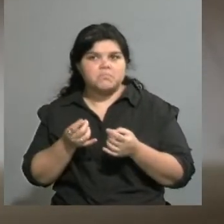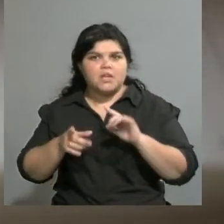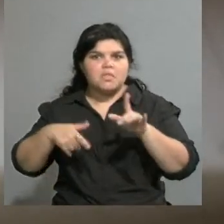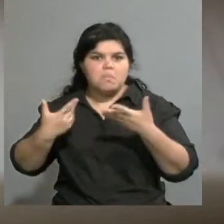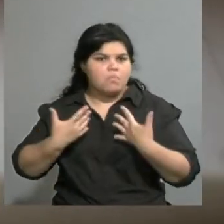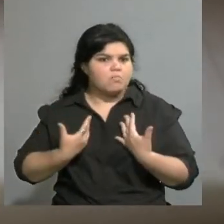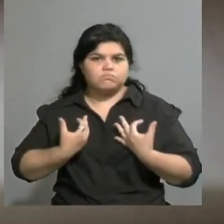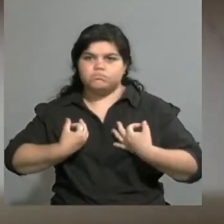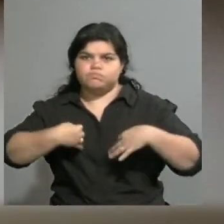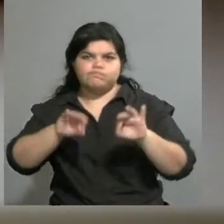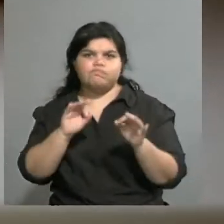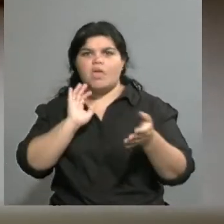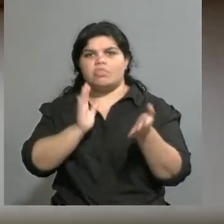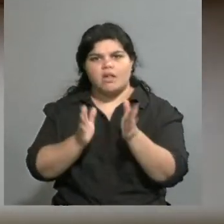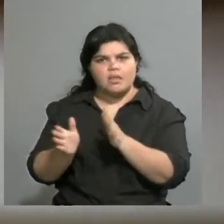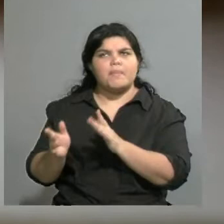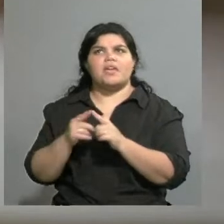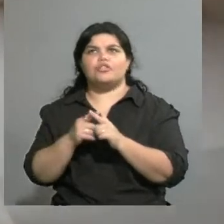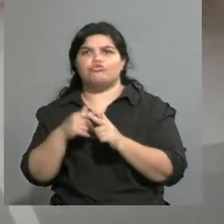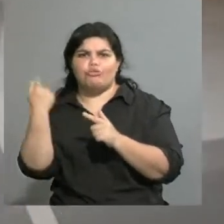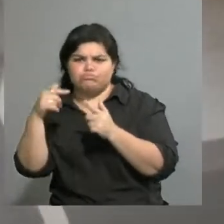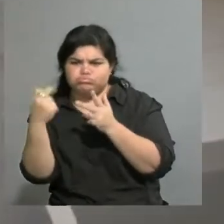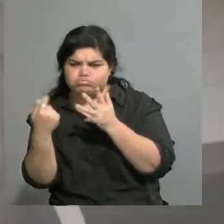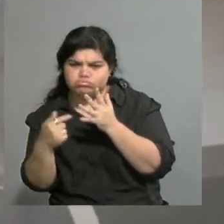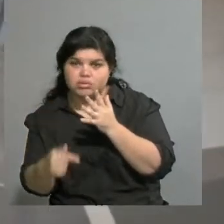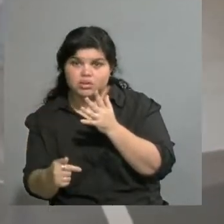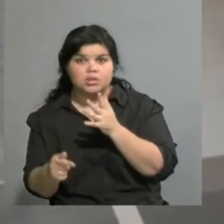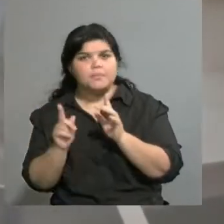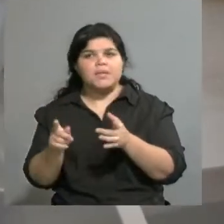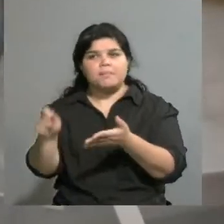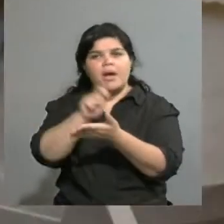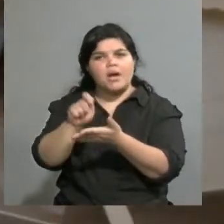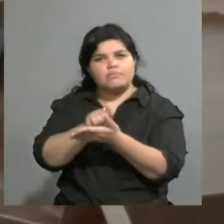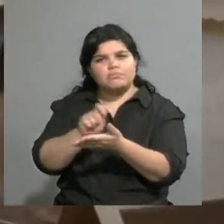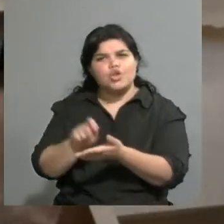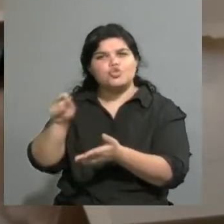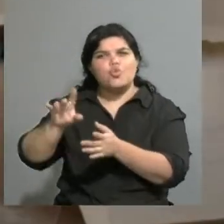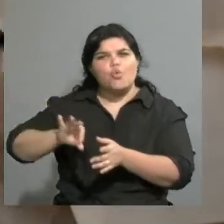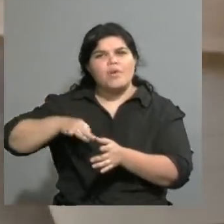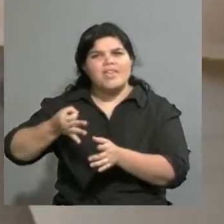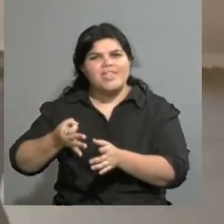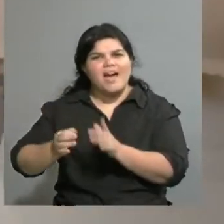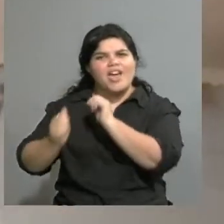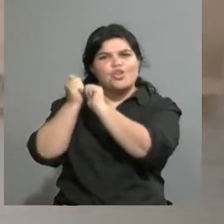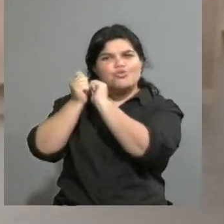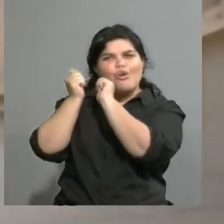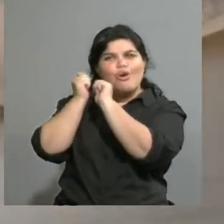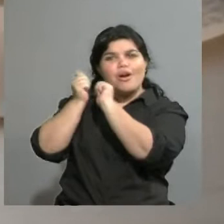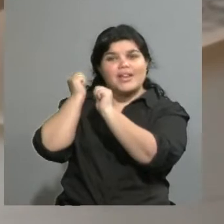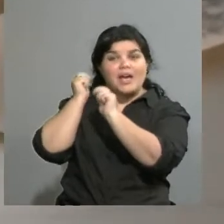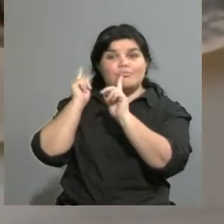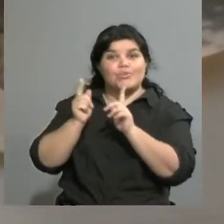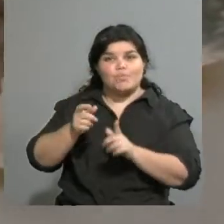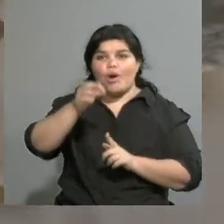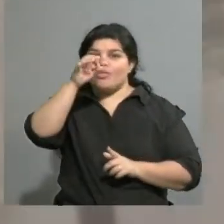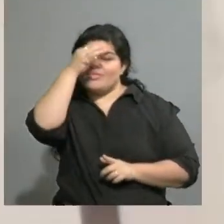Lo superó con tratamientos y con un montón de cosas que, bueno, ahí ella cuenta un poco toda su historia en la obra. Ella cuenta un